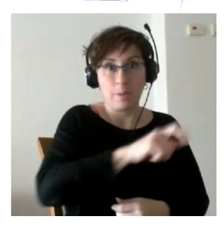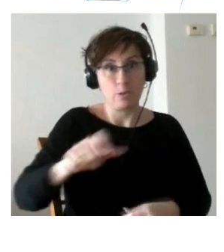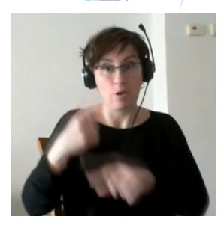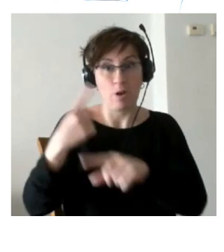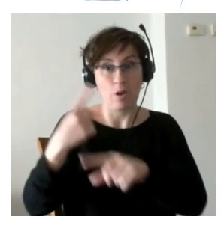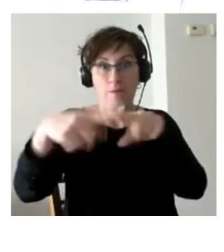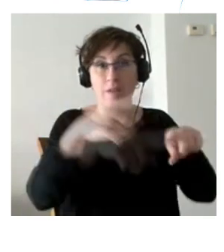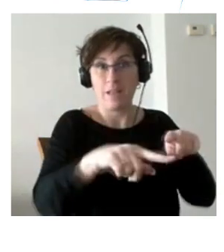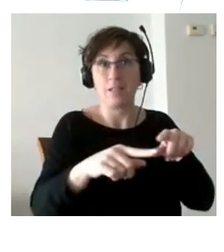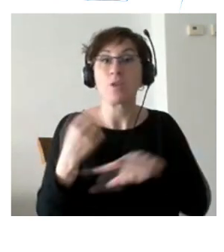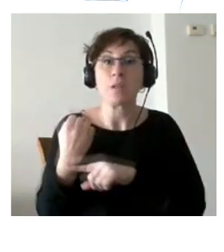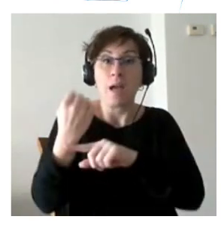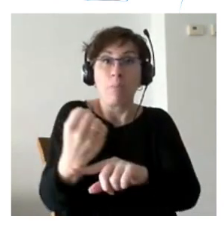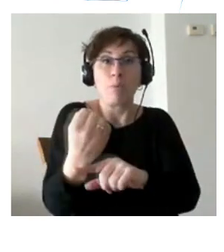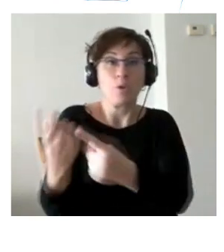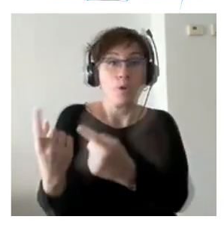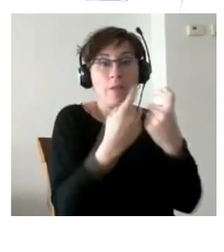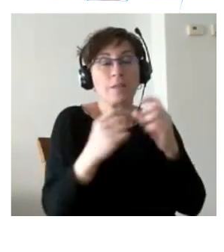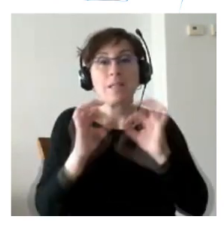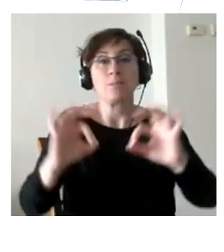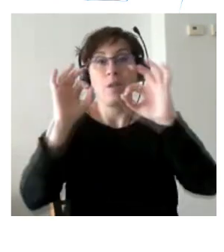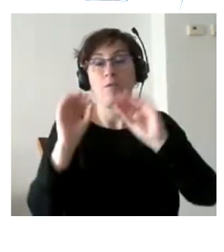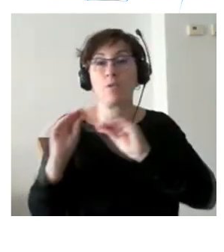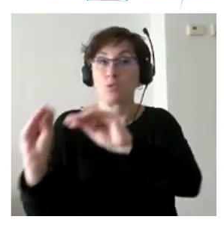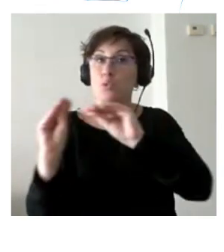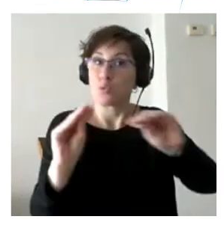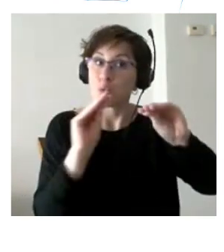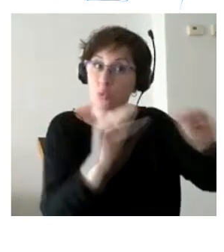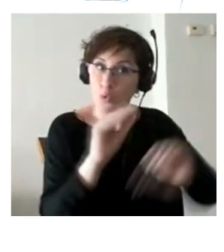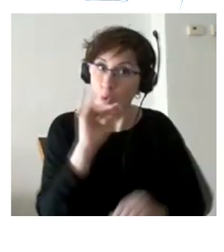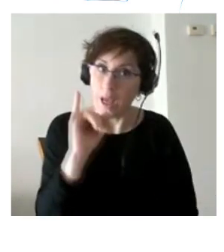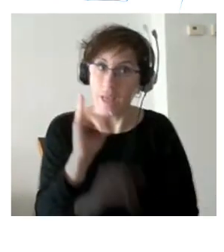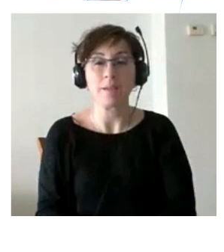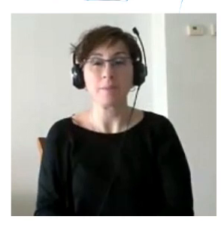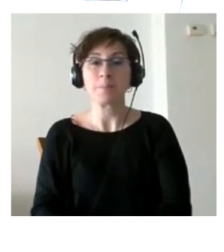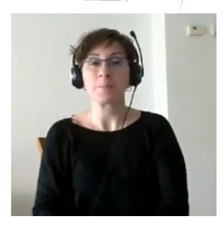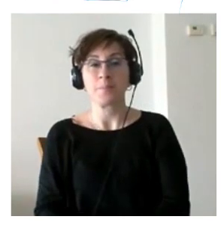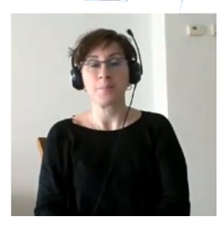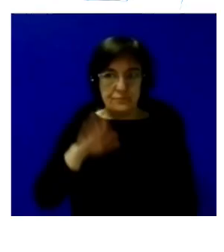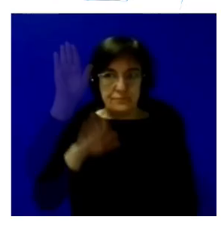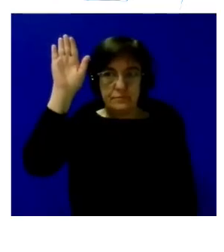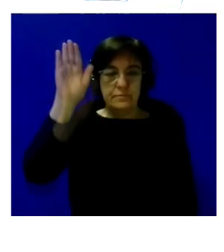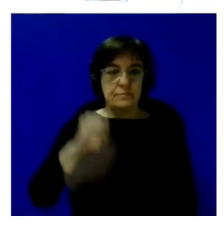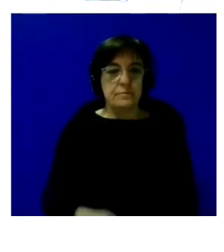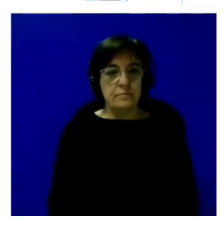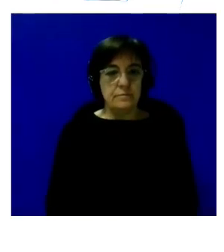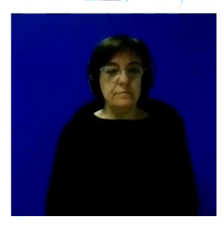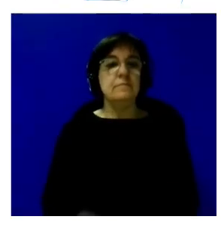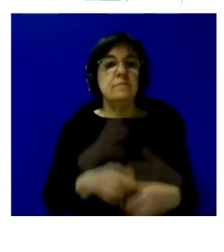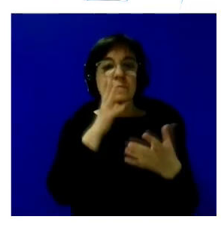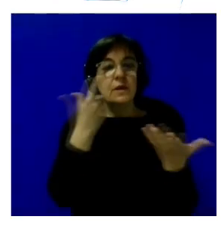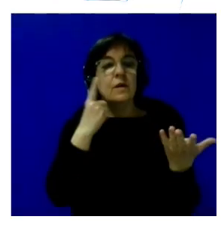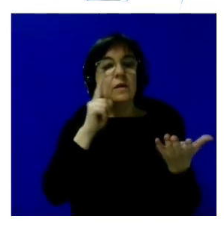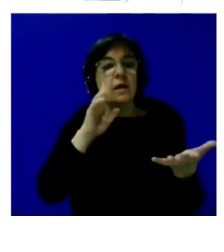necesitan apoyos específicos luego también hemos preguntado cómo valoraban la evolución de las